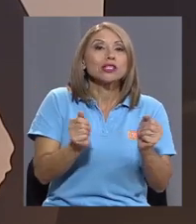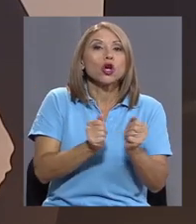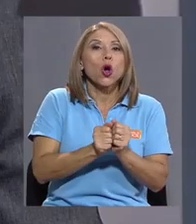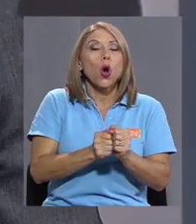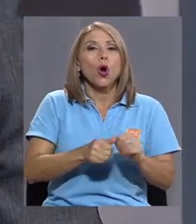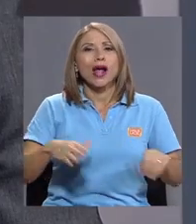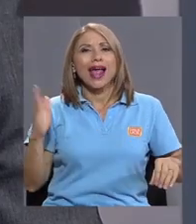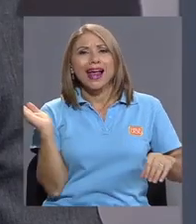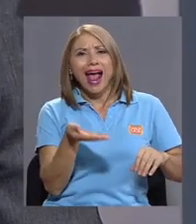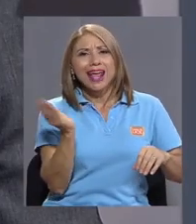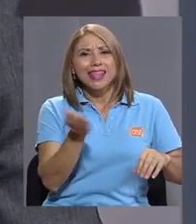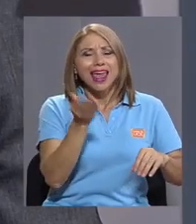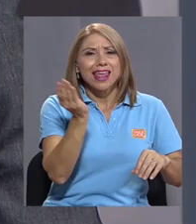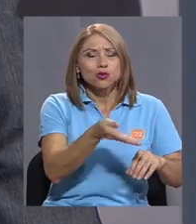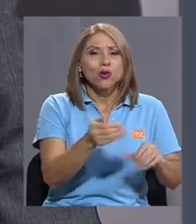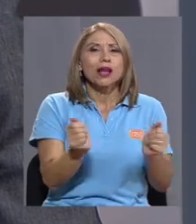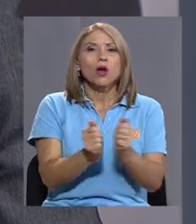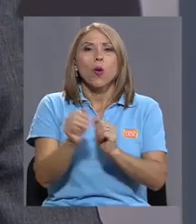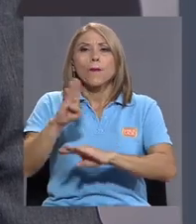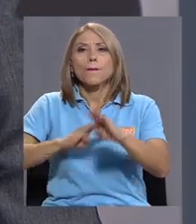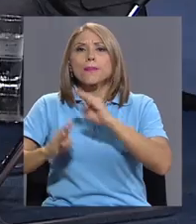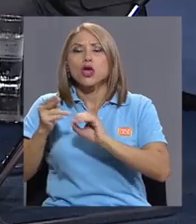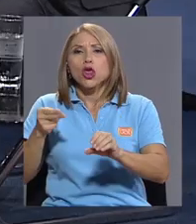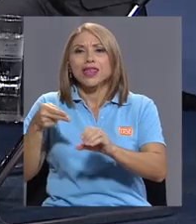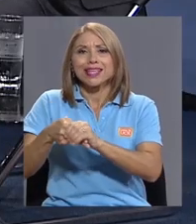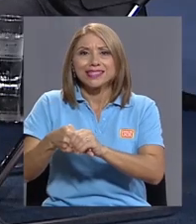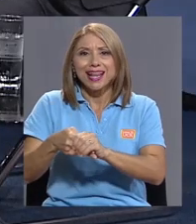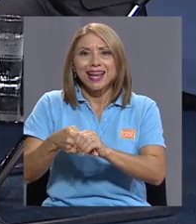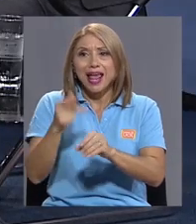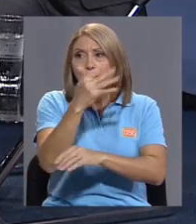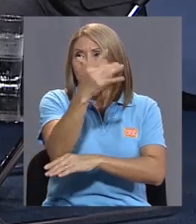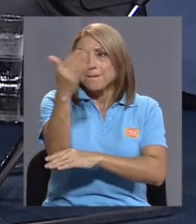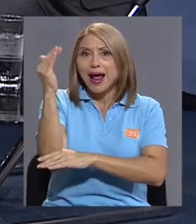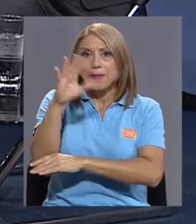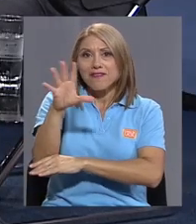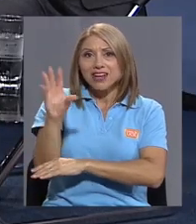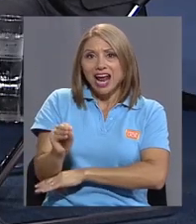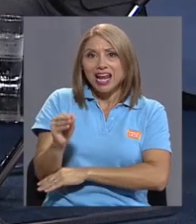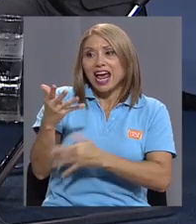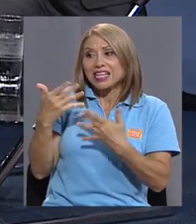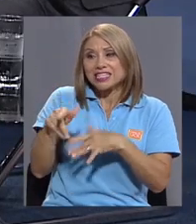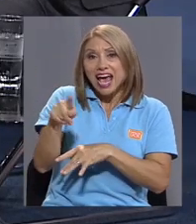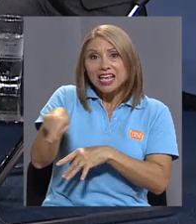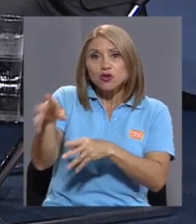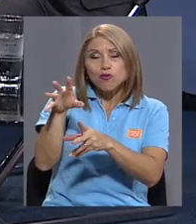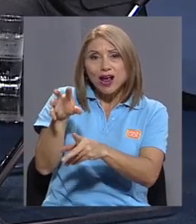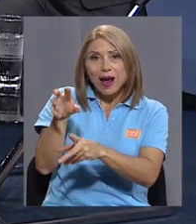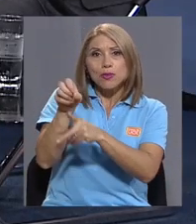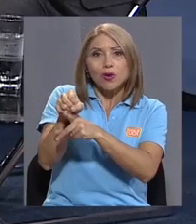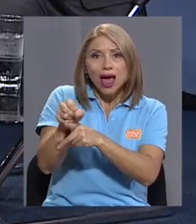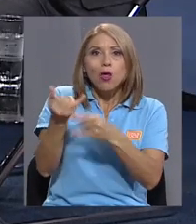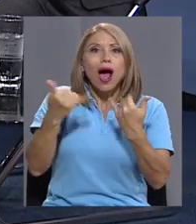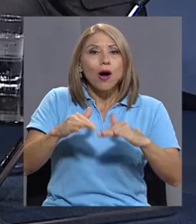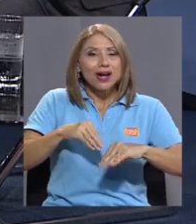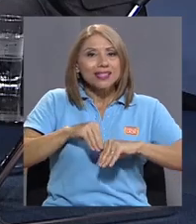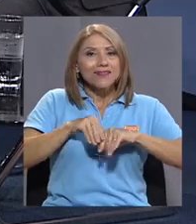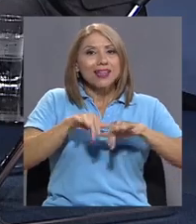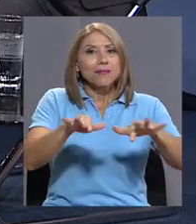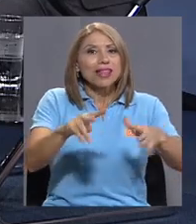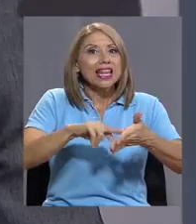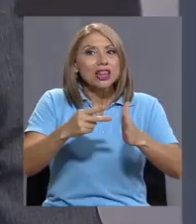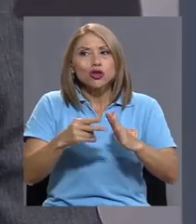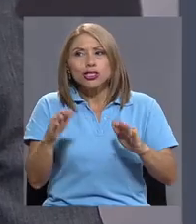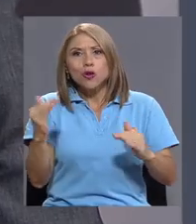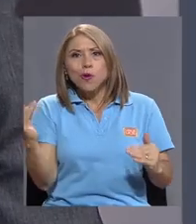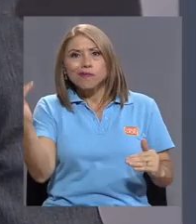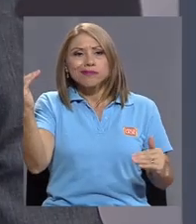biodiesel. De la palma africana. Ya ese carbono fue capturado y ahora se va a emitir. O sea, digamos que en la ecuación eso es